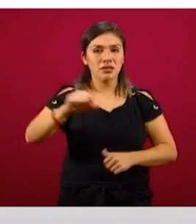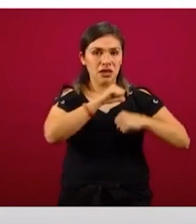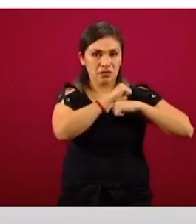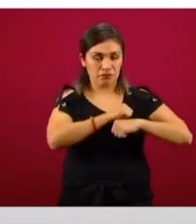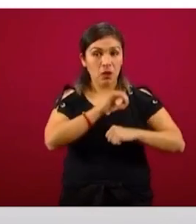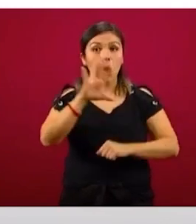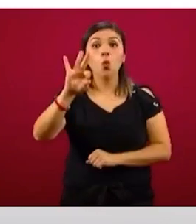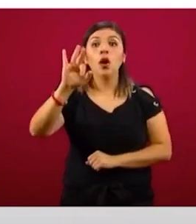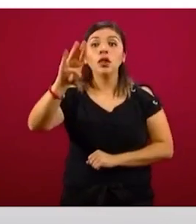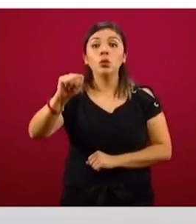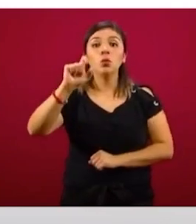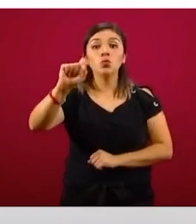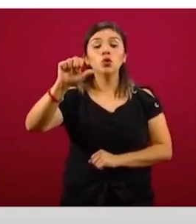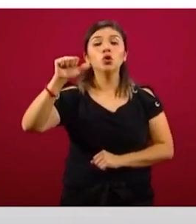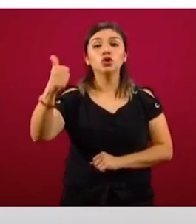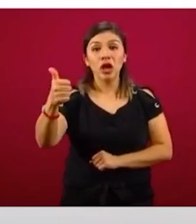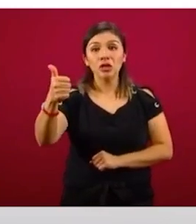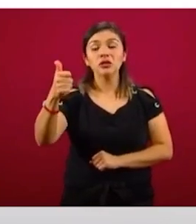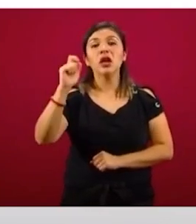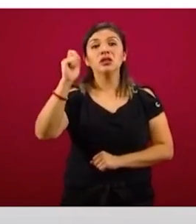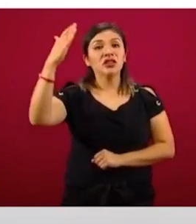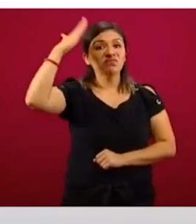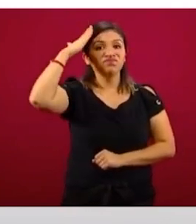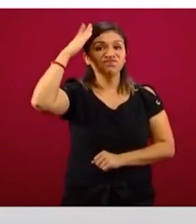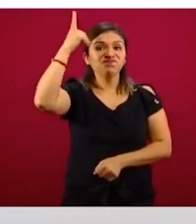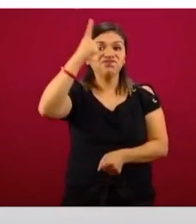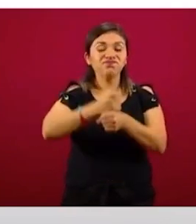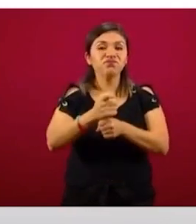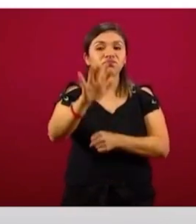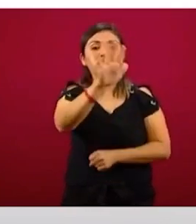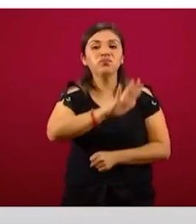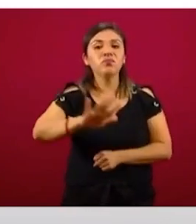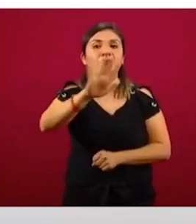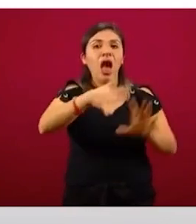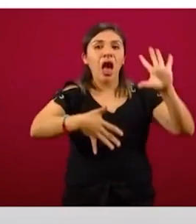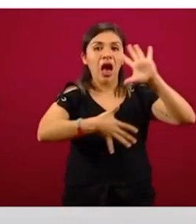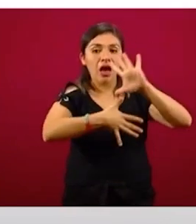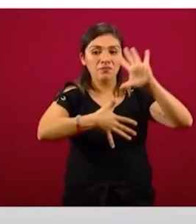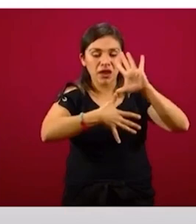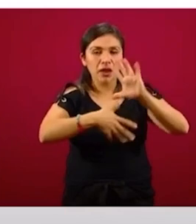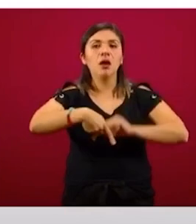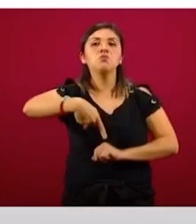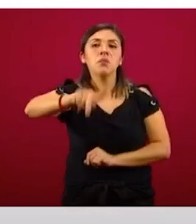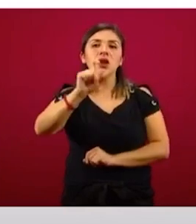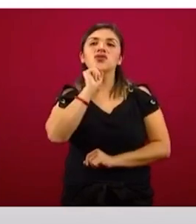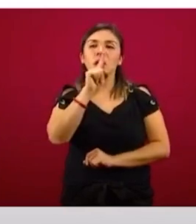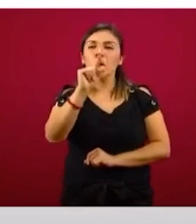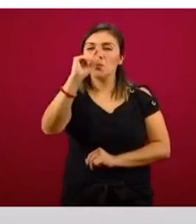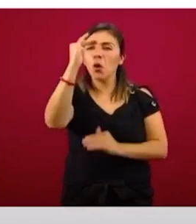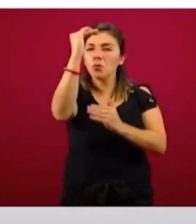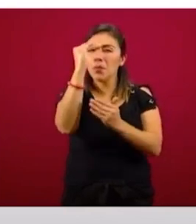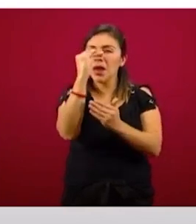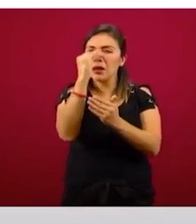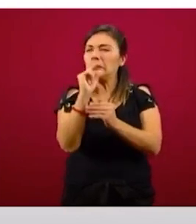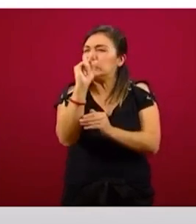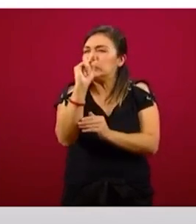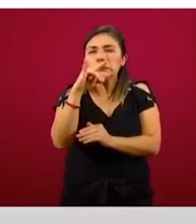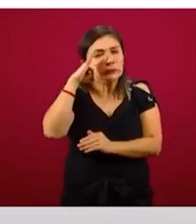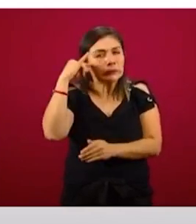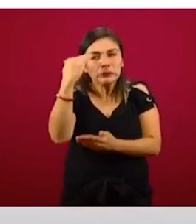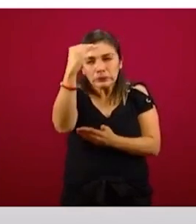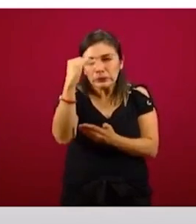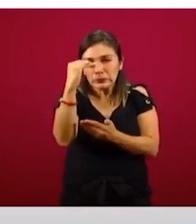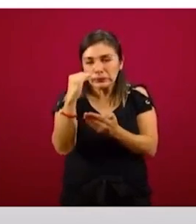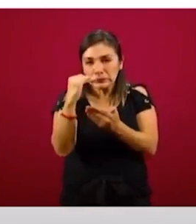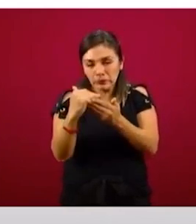49.6 está a la cabeza la región de las Américas, aunque también ha habido una reducción, aunque muy leve, pero